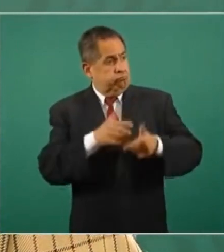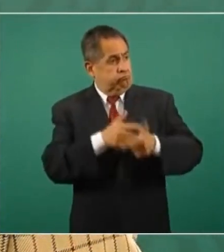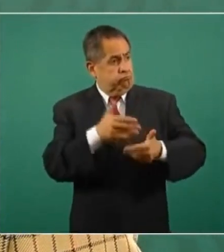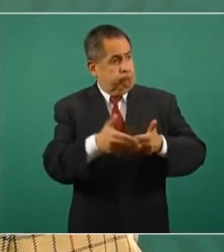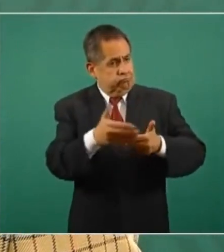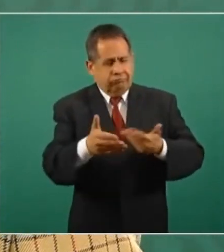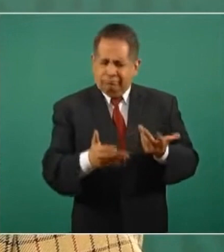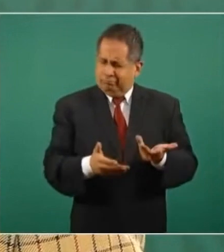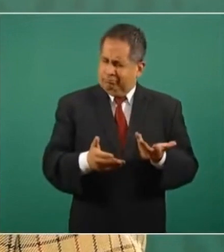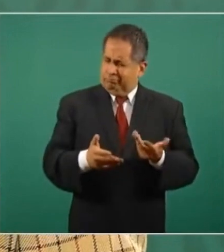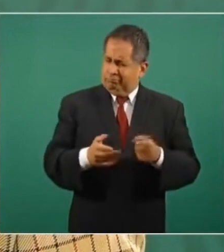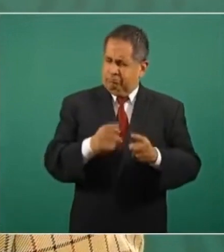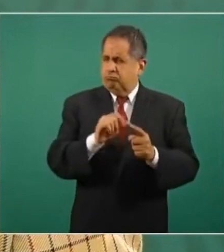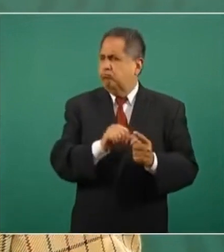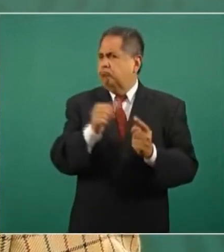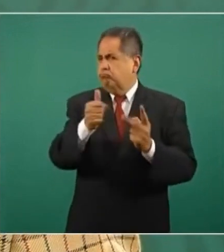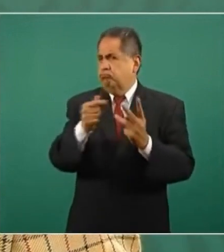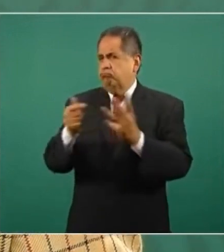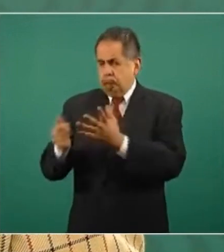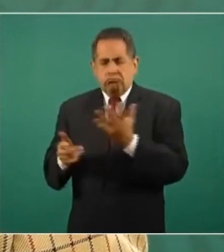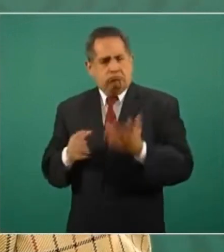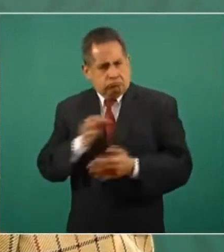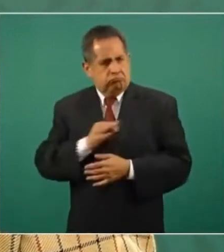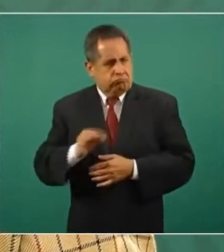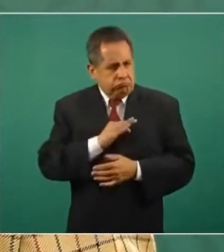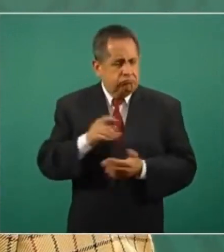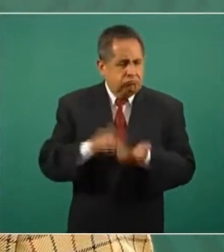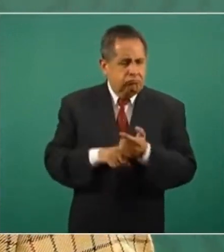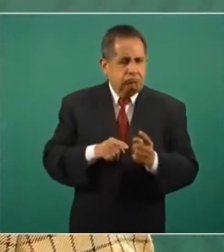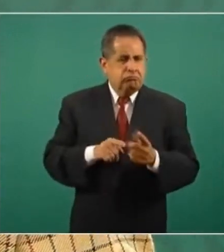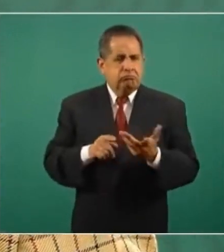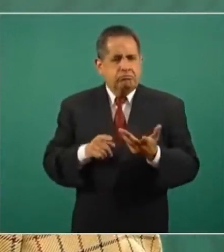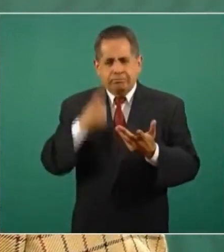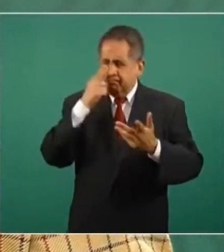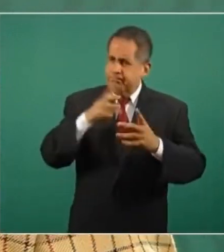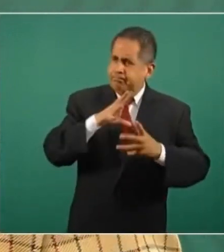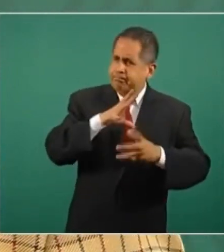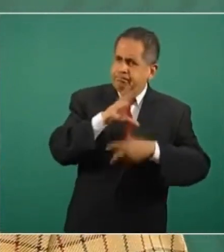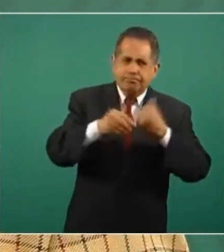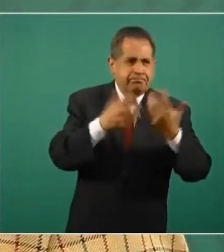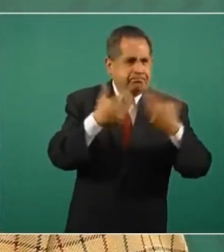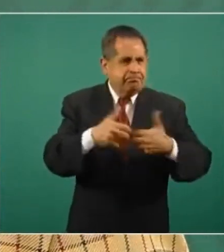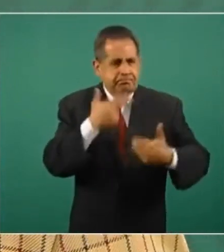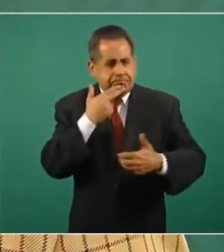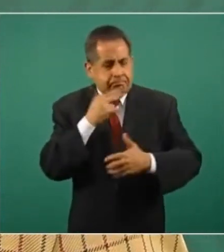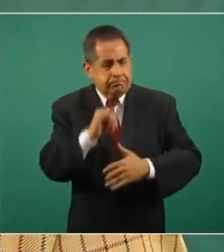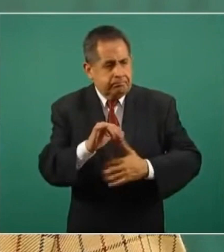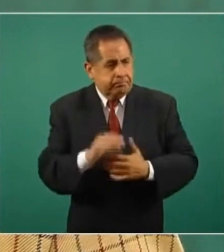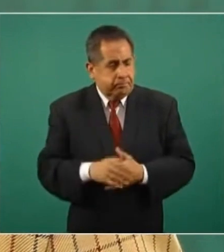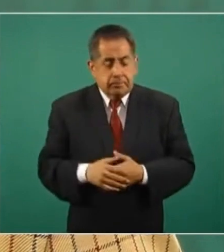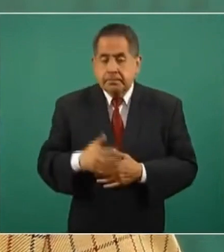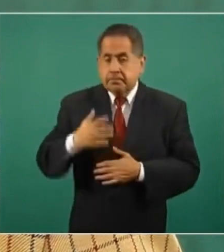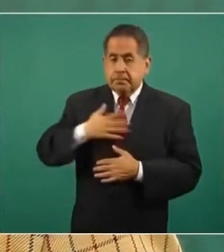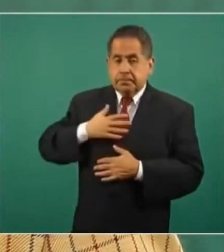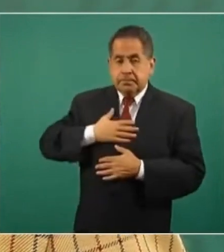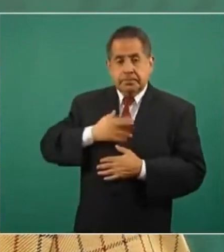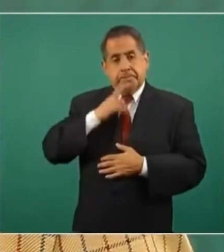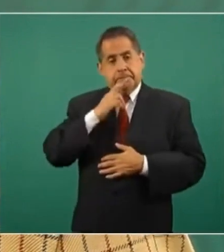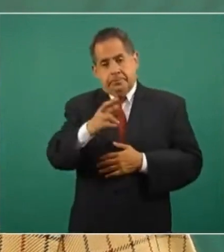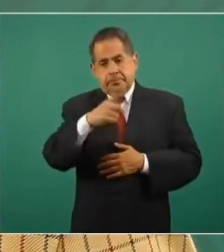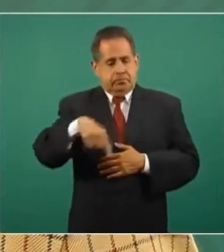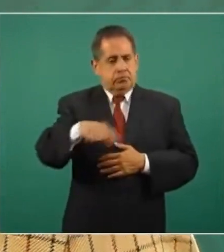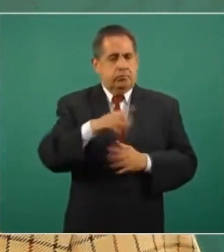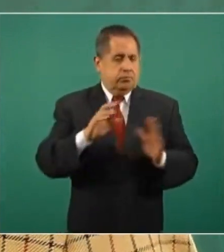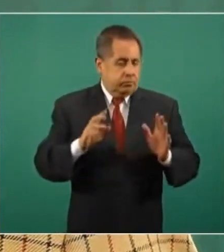puede garantizar la confiabilidad del sistema. Y yo les contesto en este momento